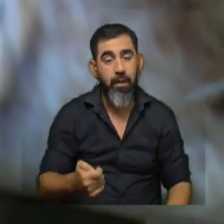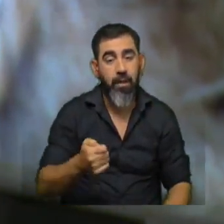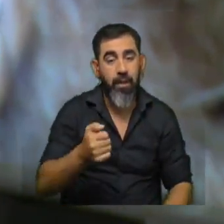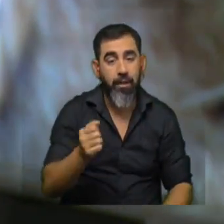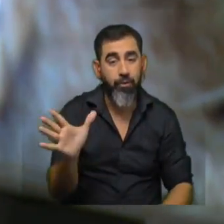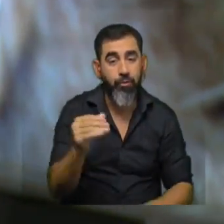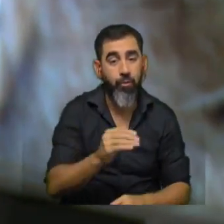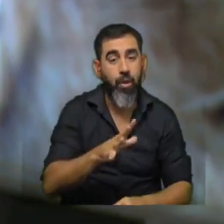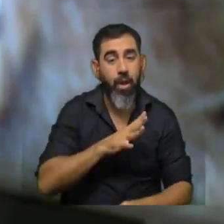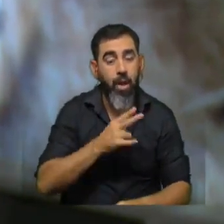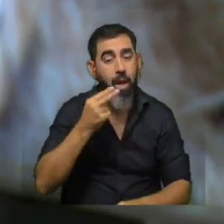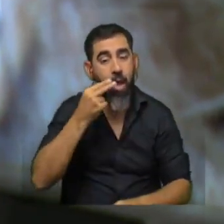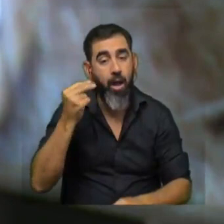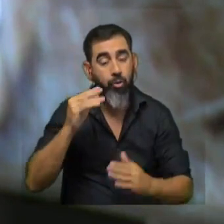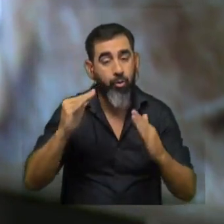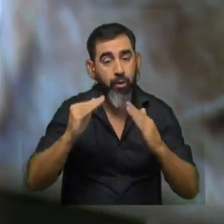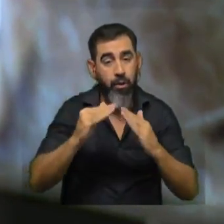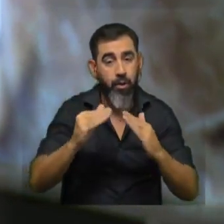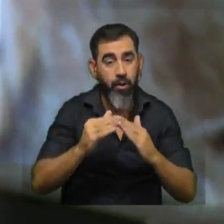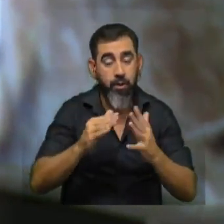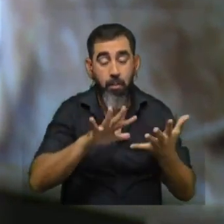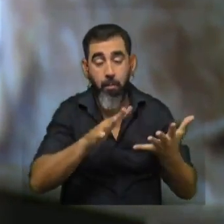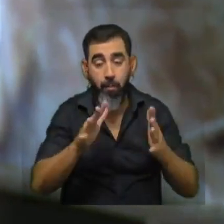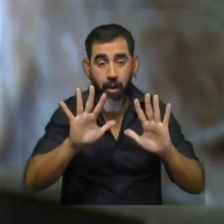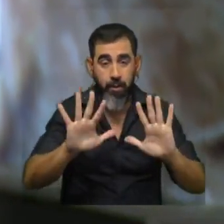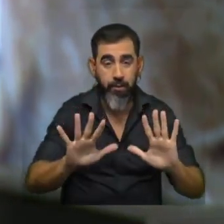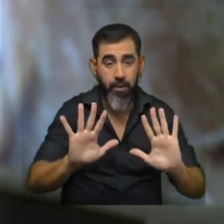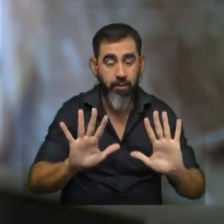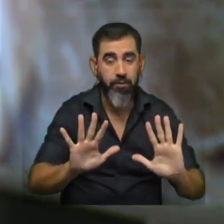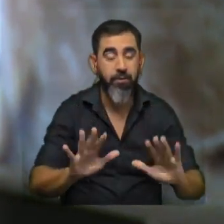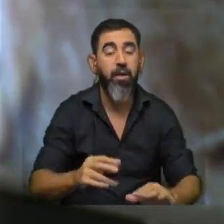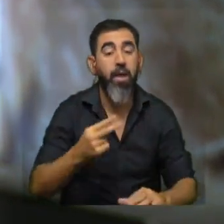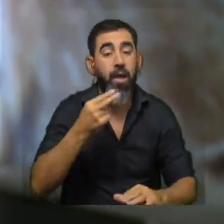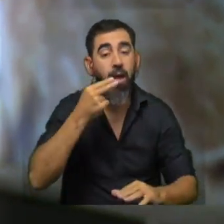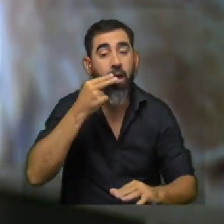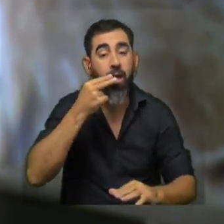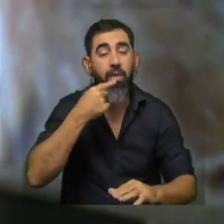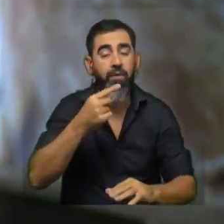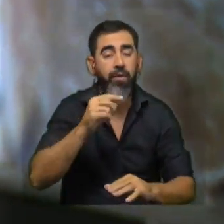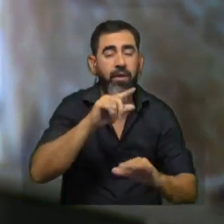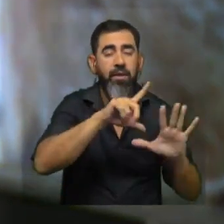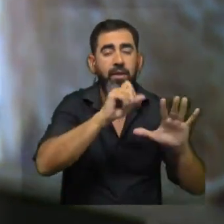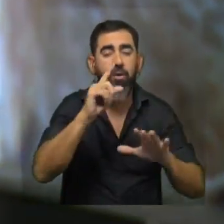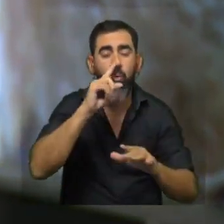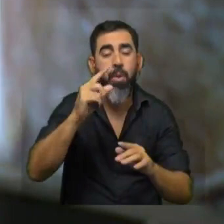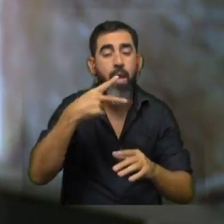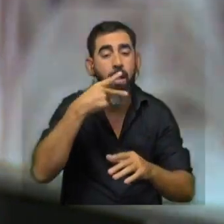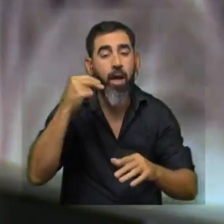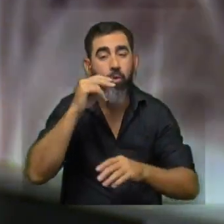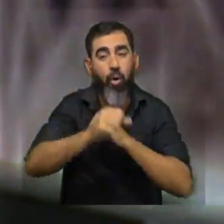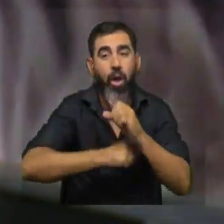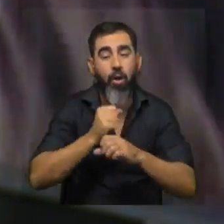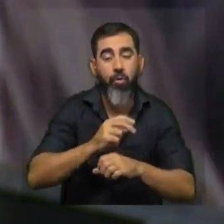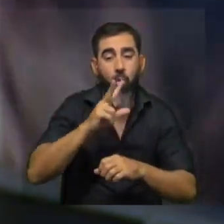un gato en casa o eso parece ser los datos hablan de 700.000 gatos más o menos en el 2017